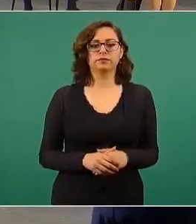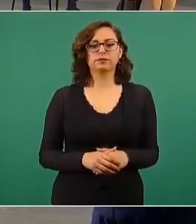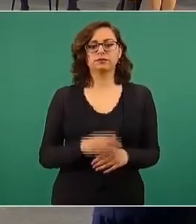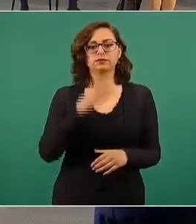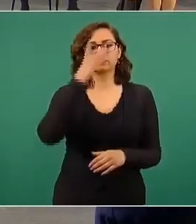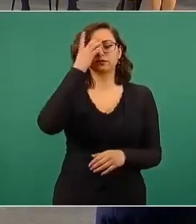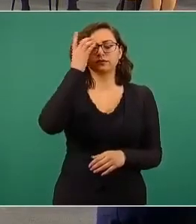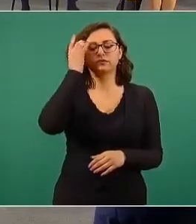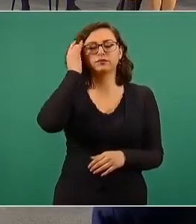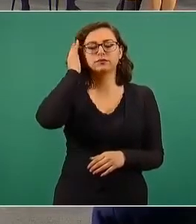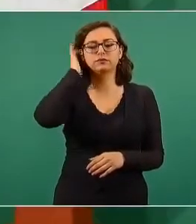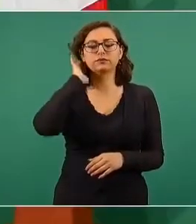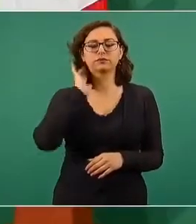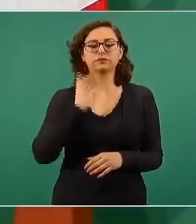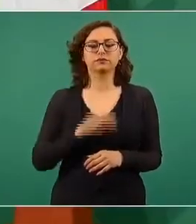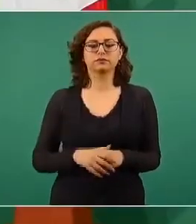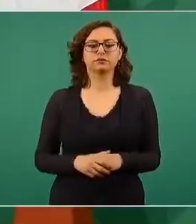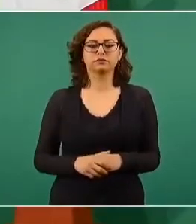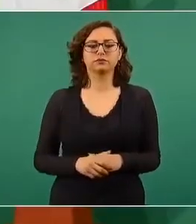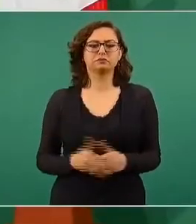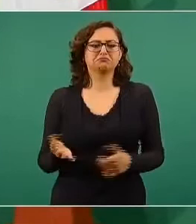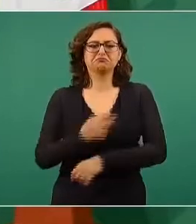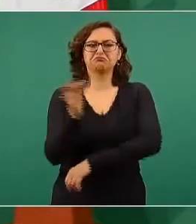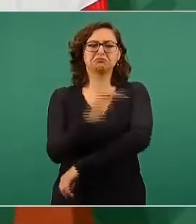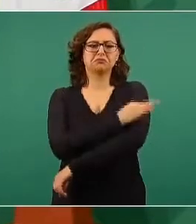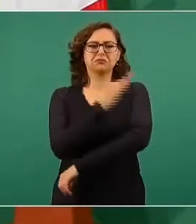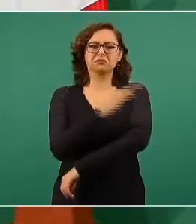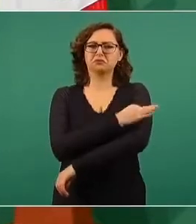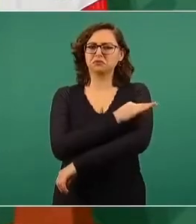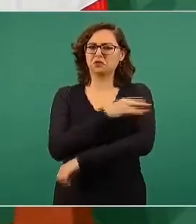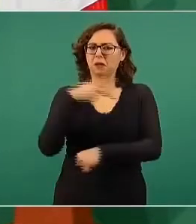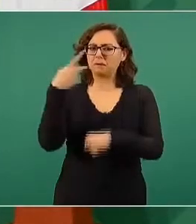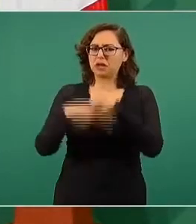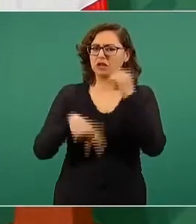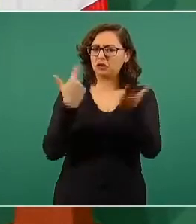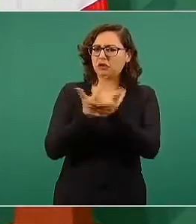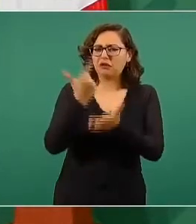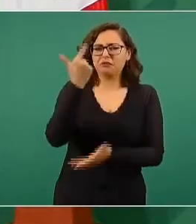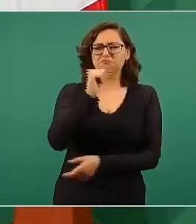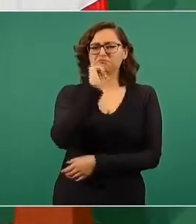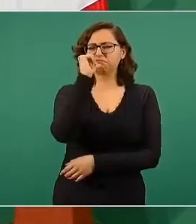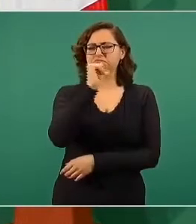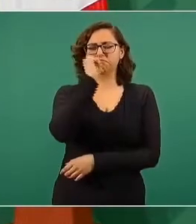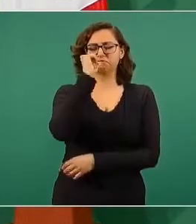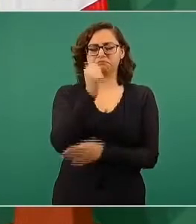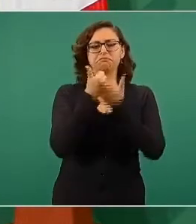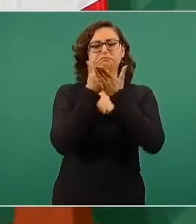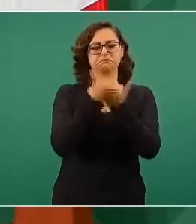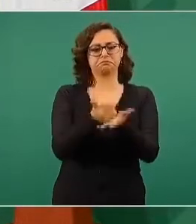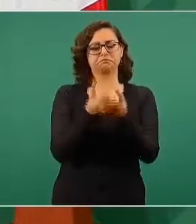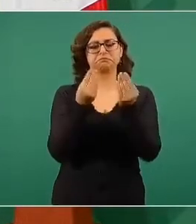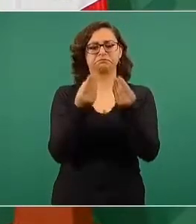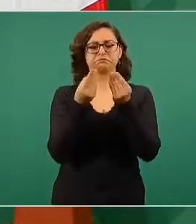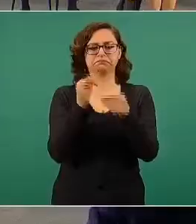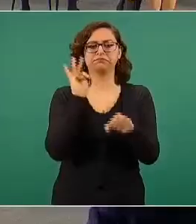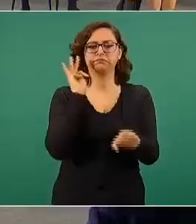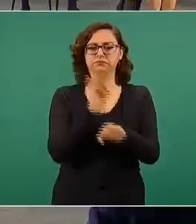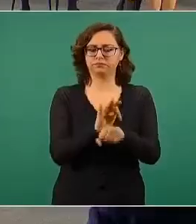riesgos mayores y sí nos ayuda mucho, sí nos protege.